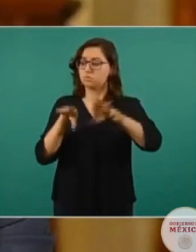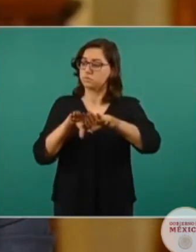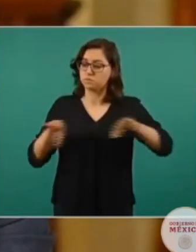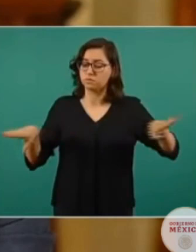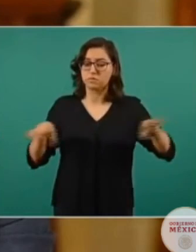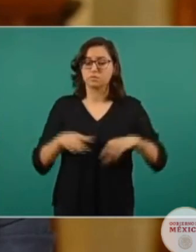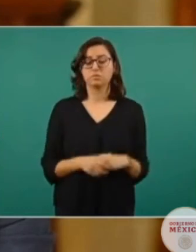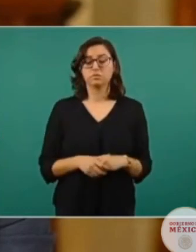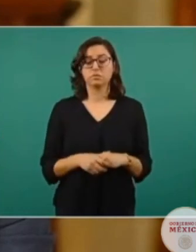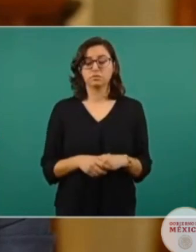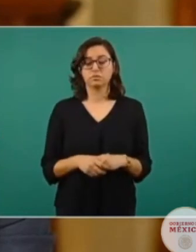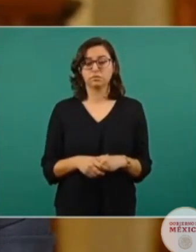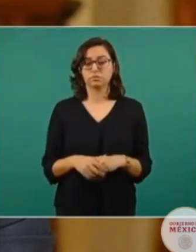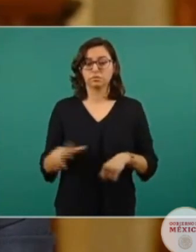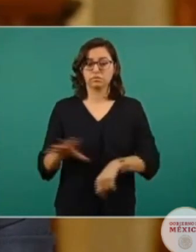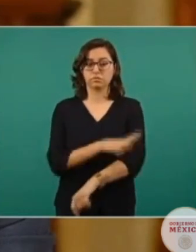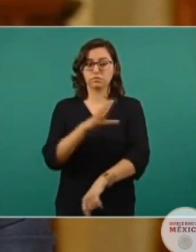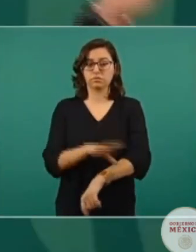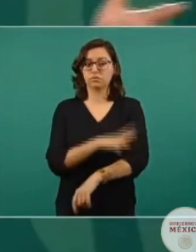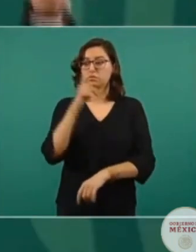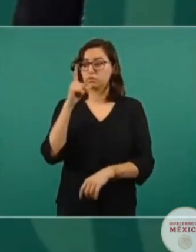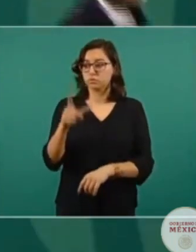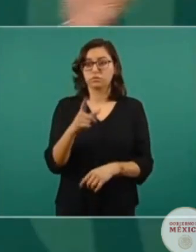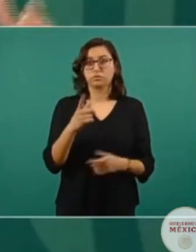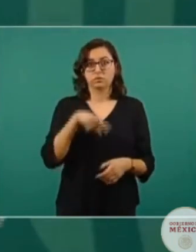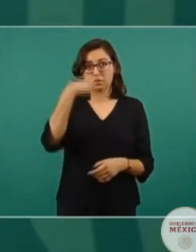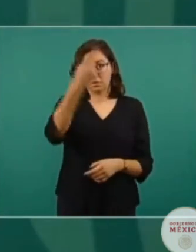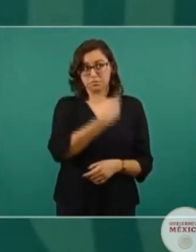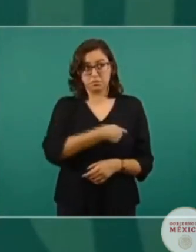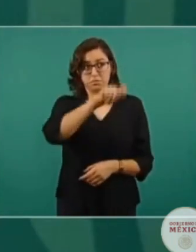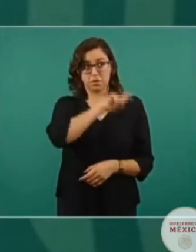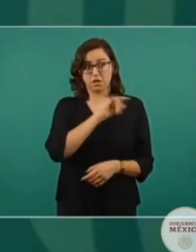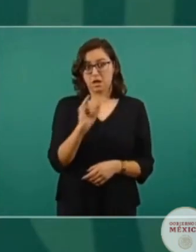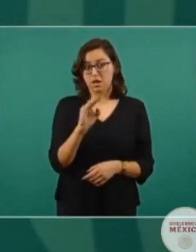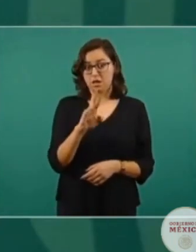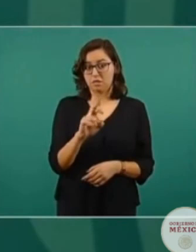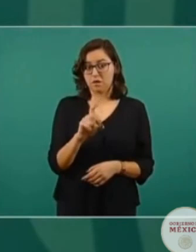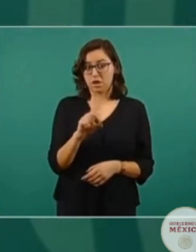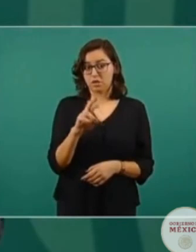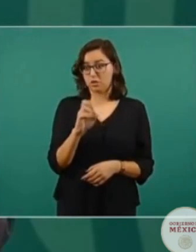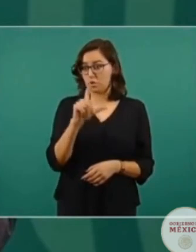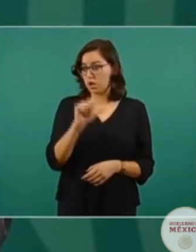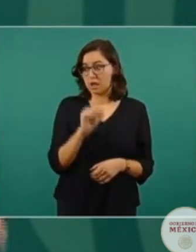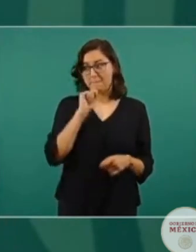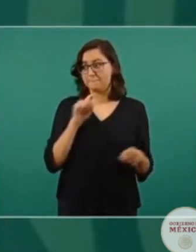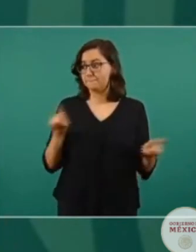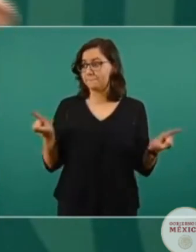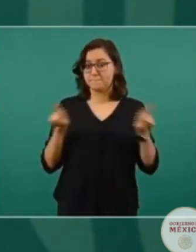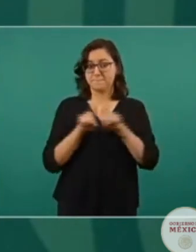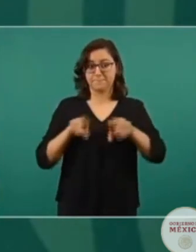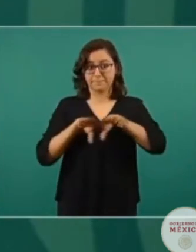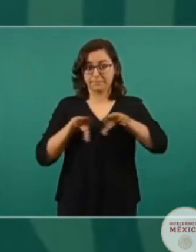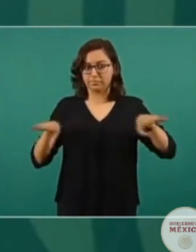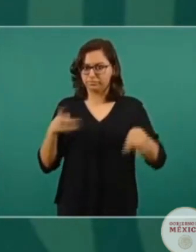industria eléctrica, el mismo caso que Iberdrola, de España. Pero ni siquiera, en igualdad de